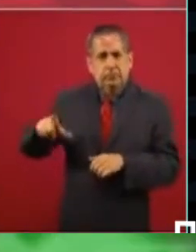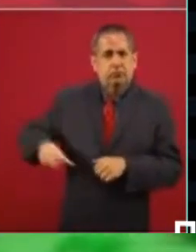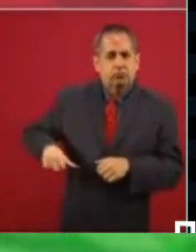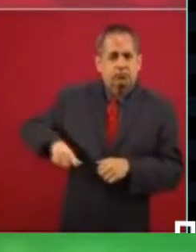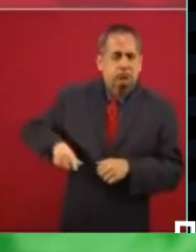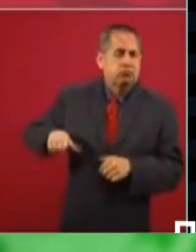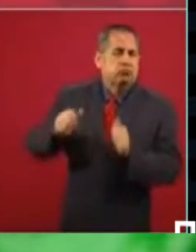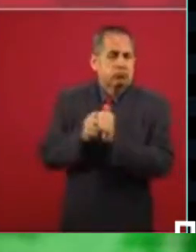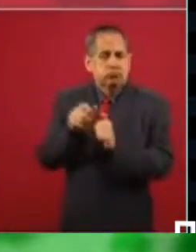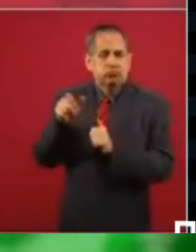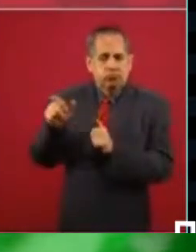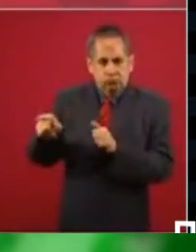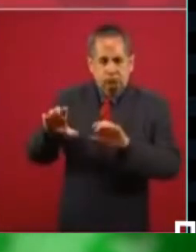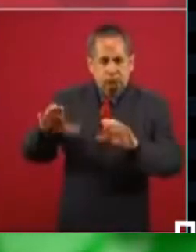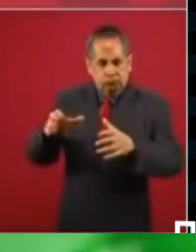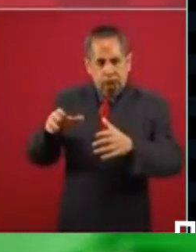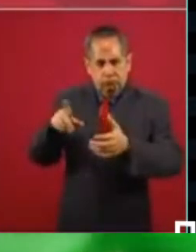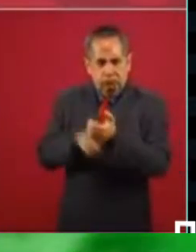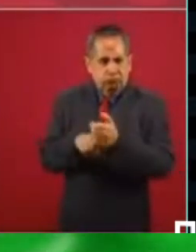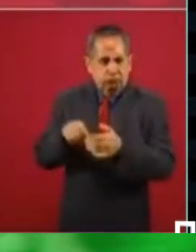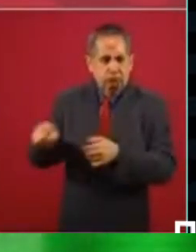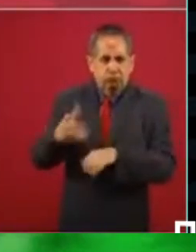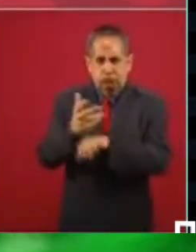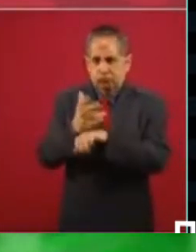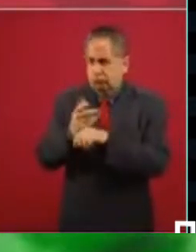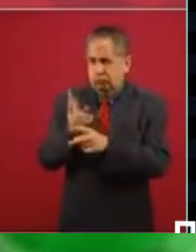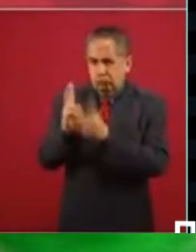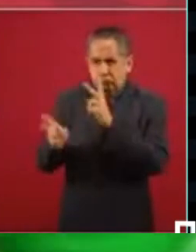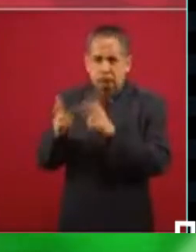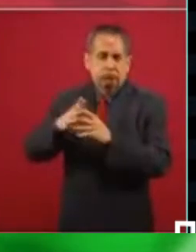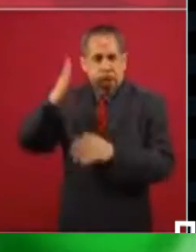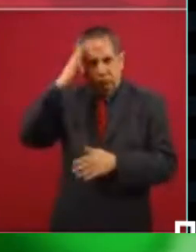de Estados Unidos?